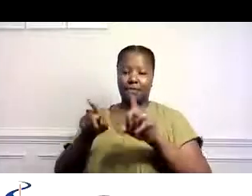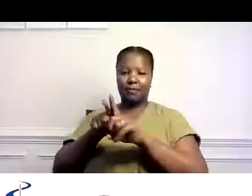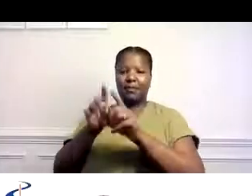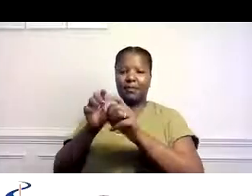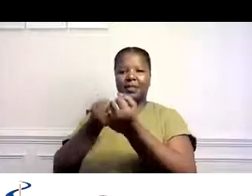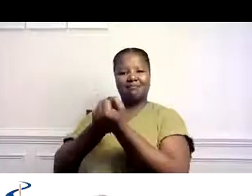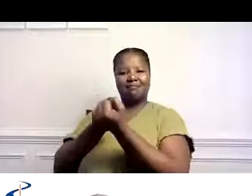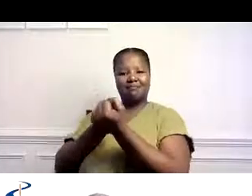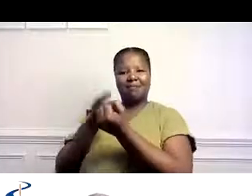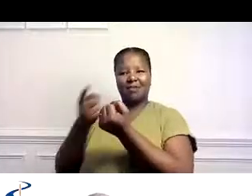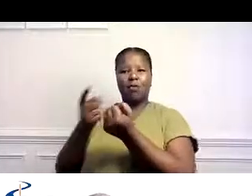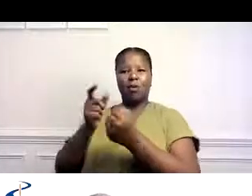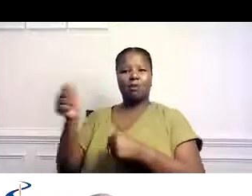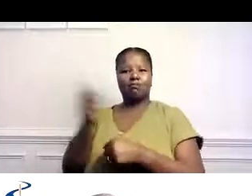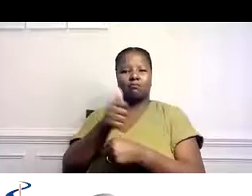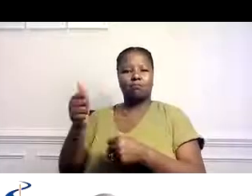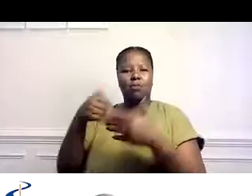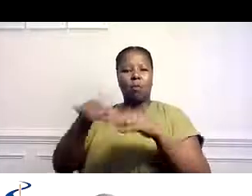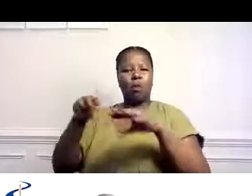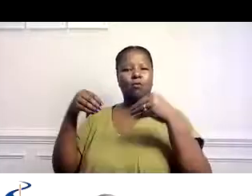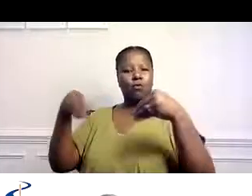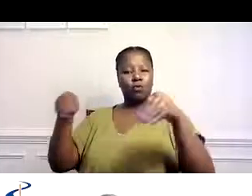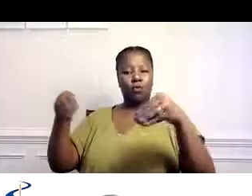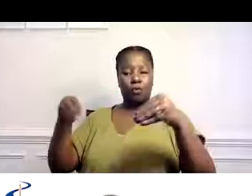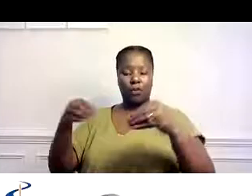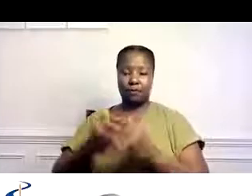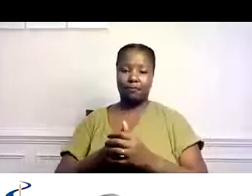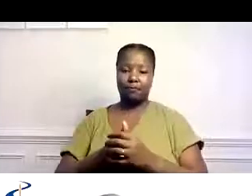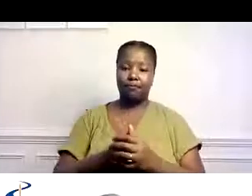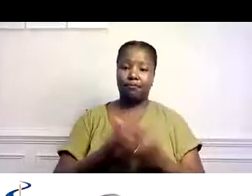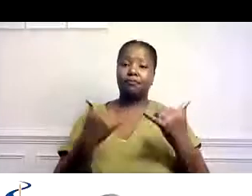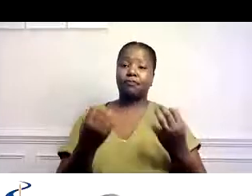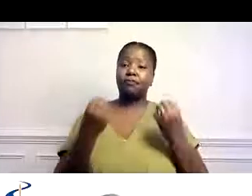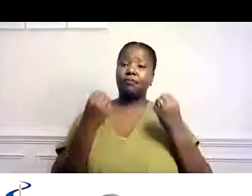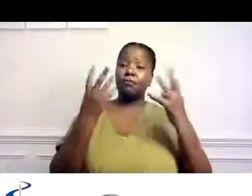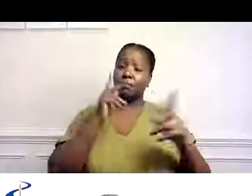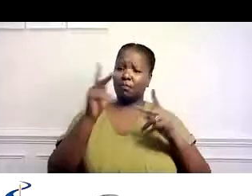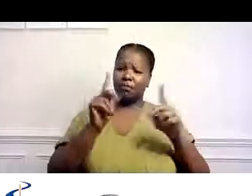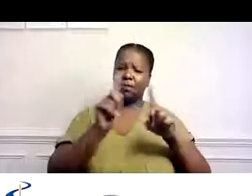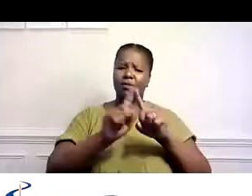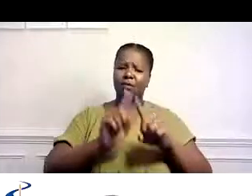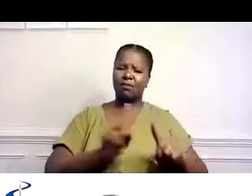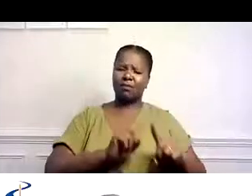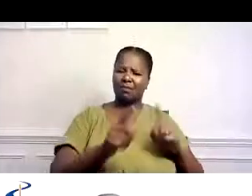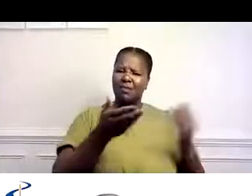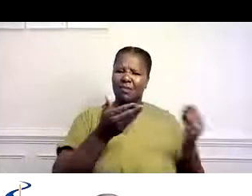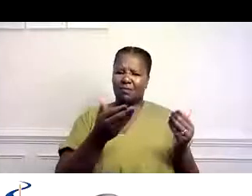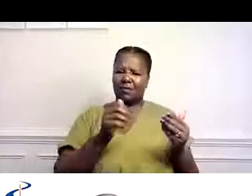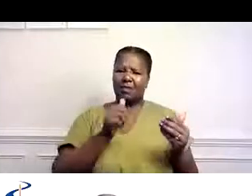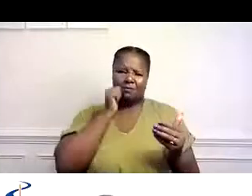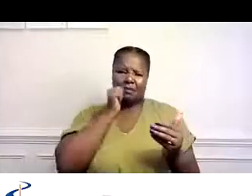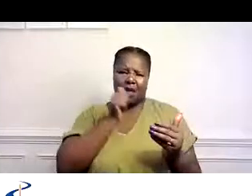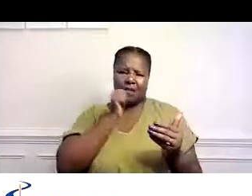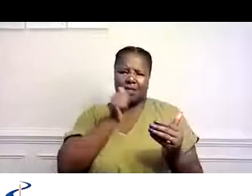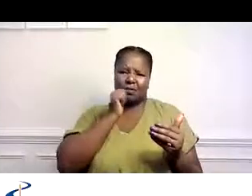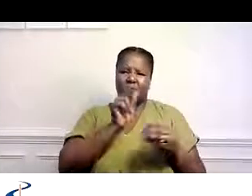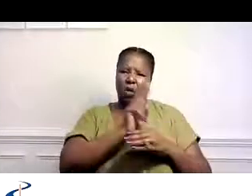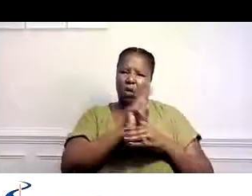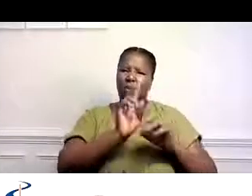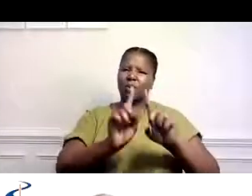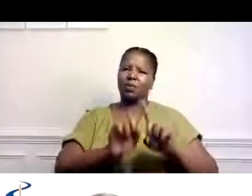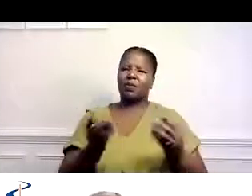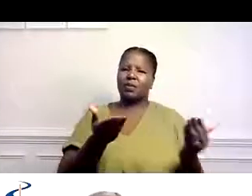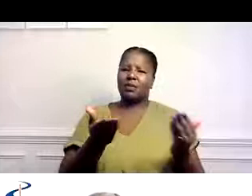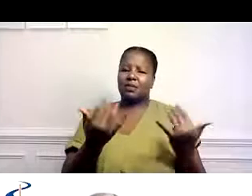ellos y su familia o recibir asistencia de transporte. La mayoría de las personas usan varios diferentes tipos de servicios